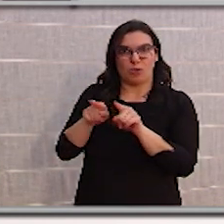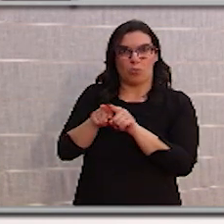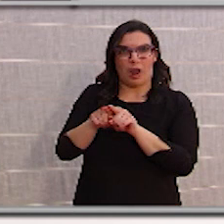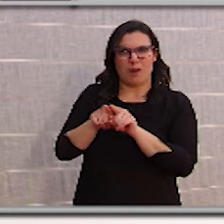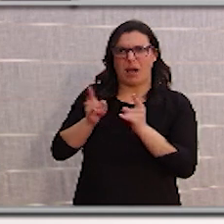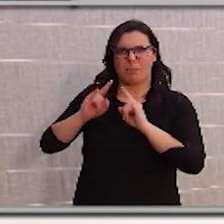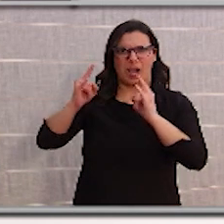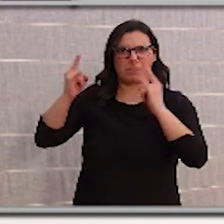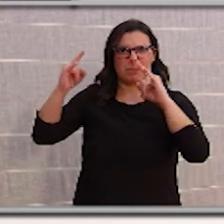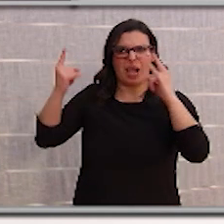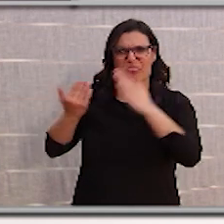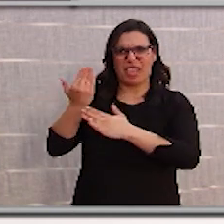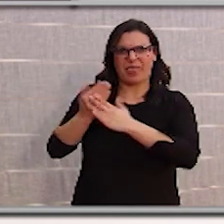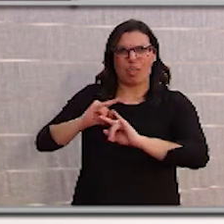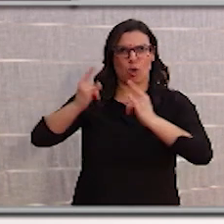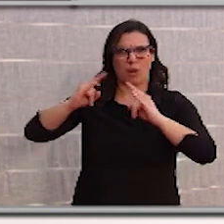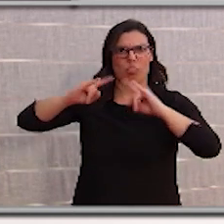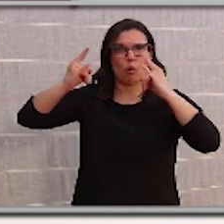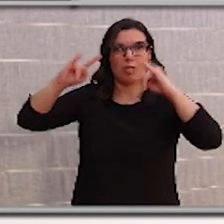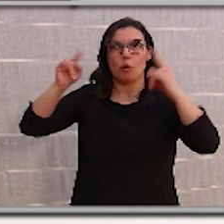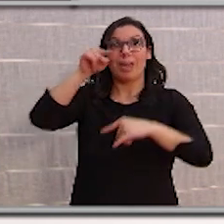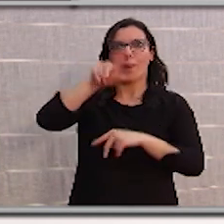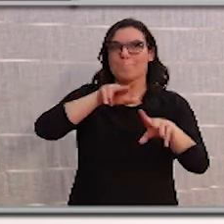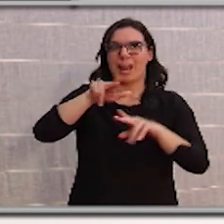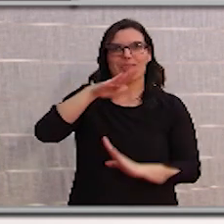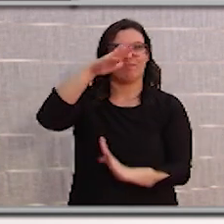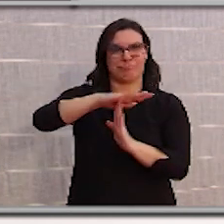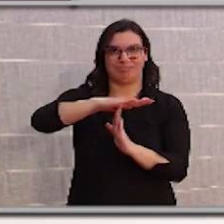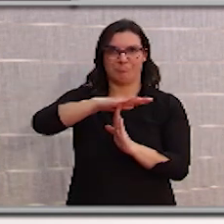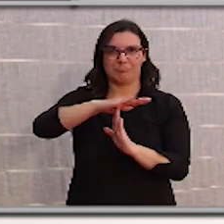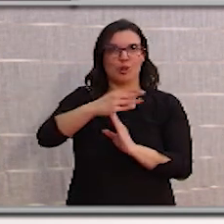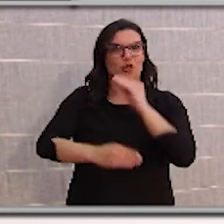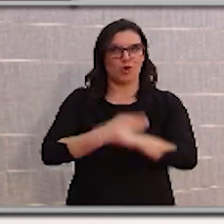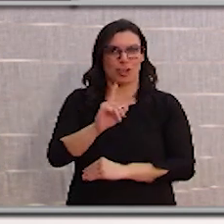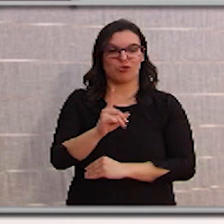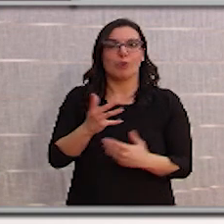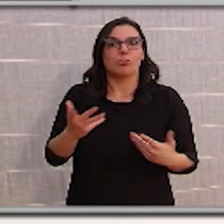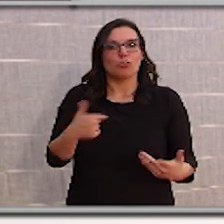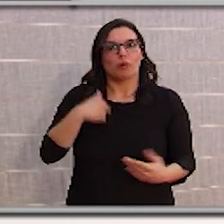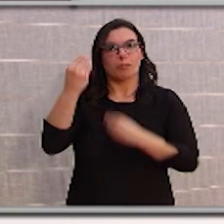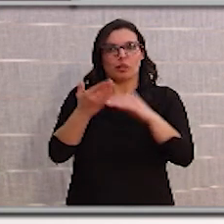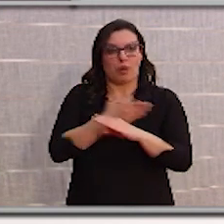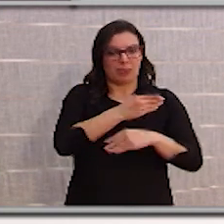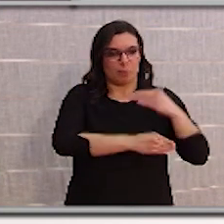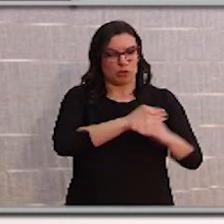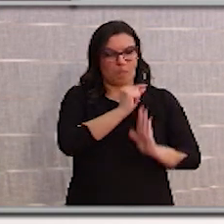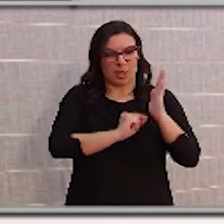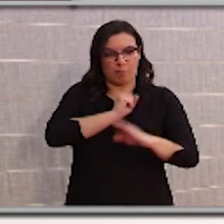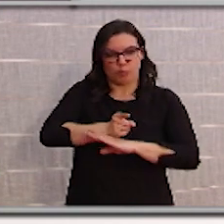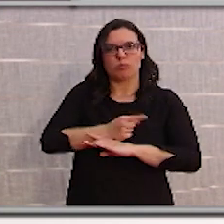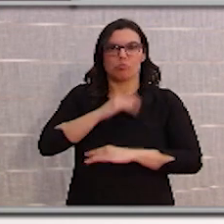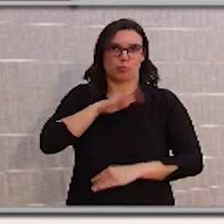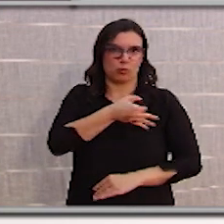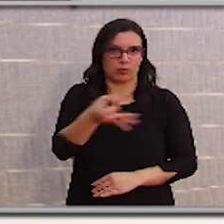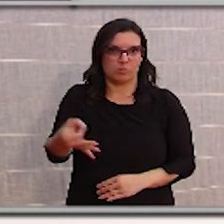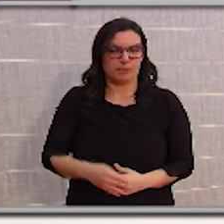duplican día a día, pues en Miranda no ha sucedido. Con lo cual, creo que las medidas que se han puesto han sido las más